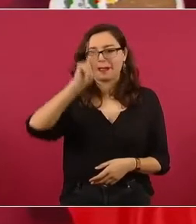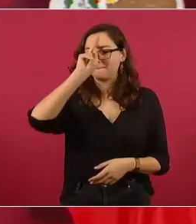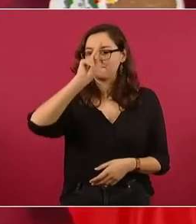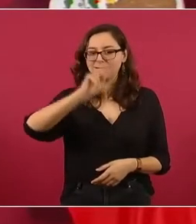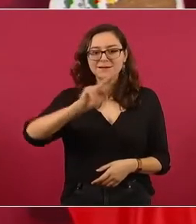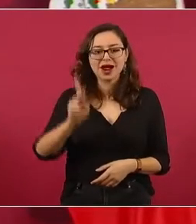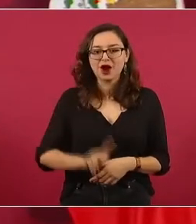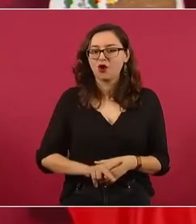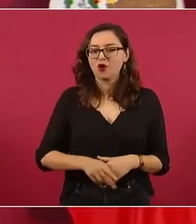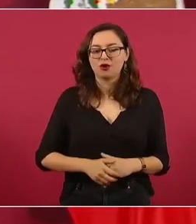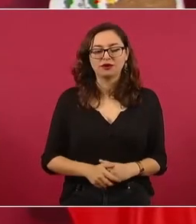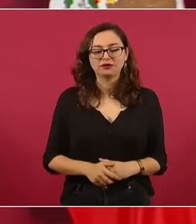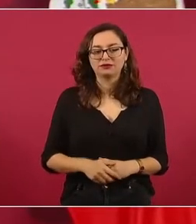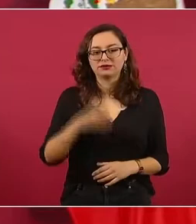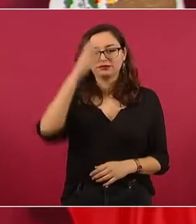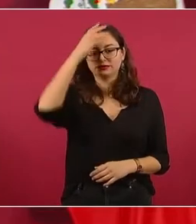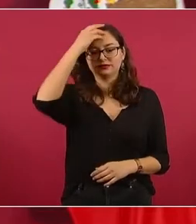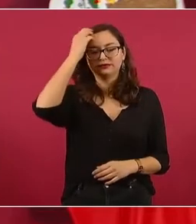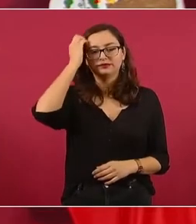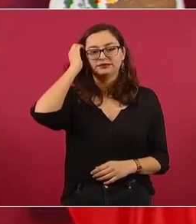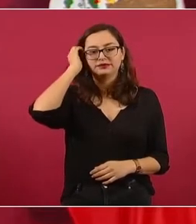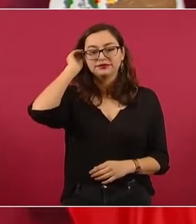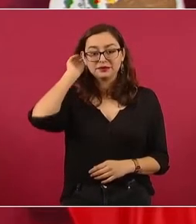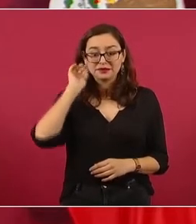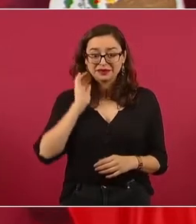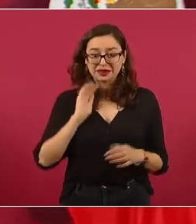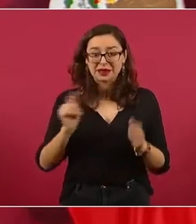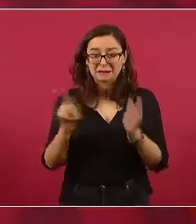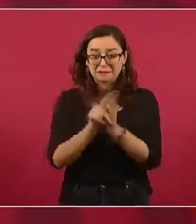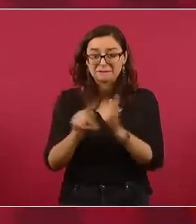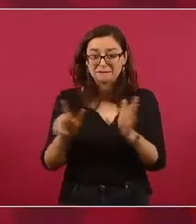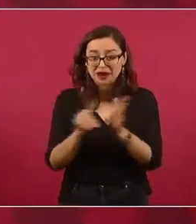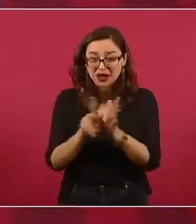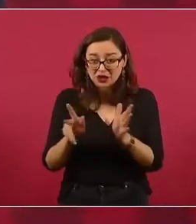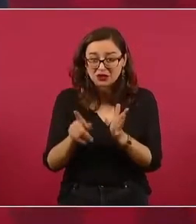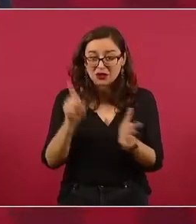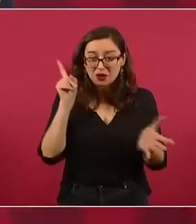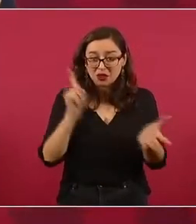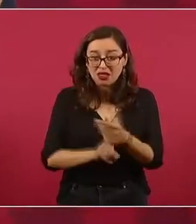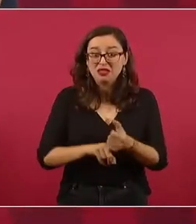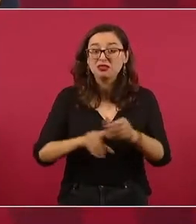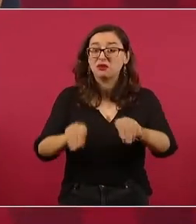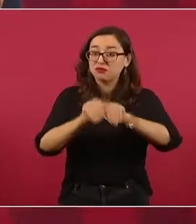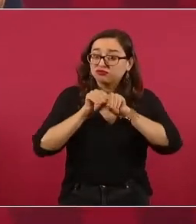que no lo veía